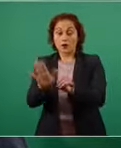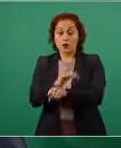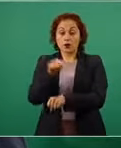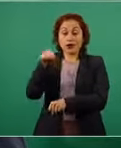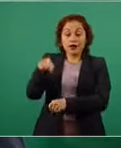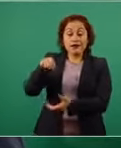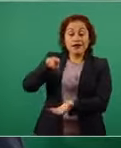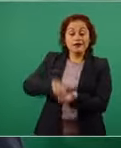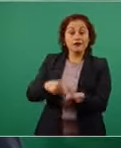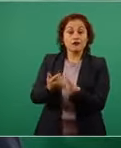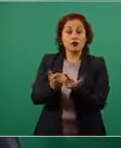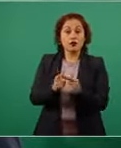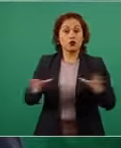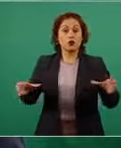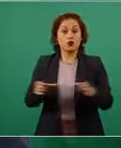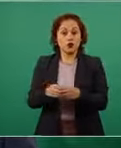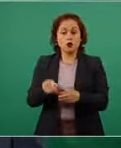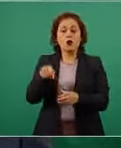vacunarse